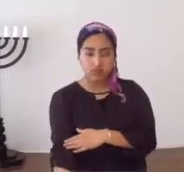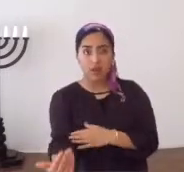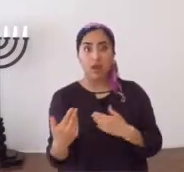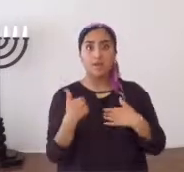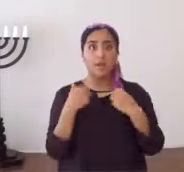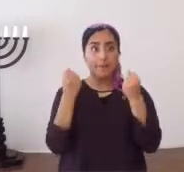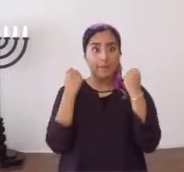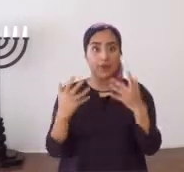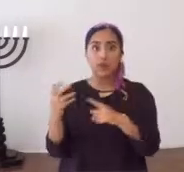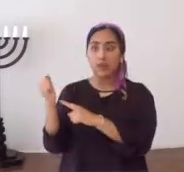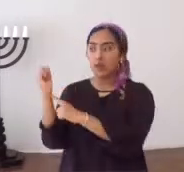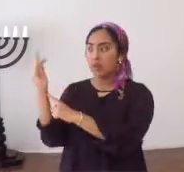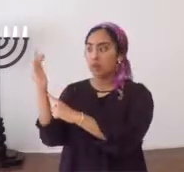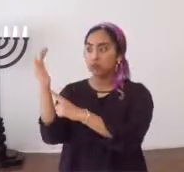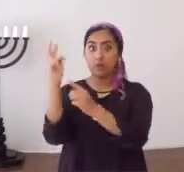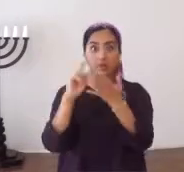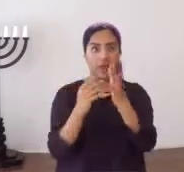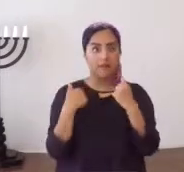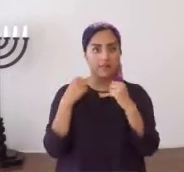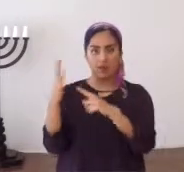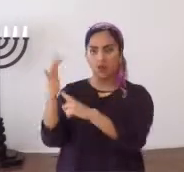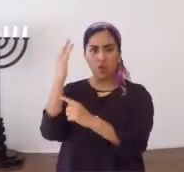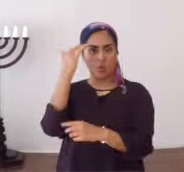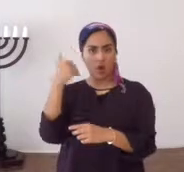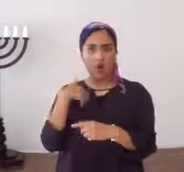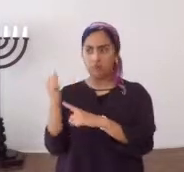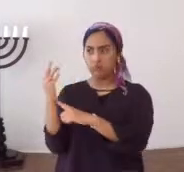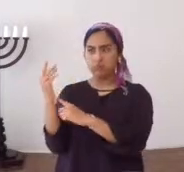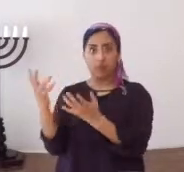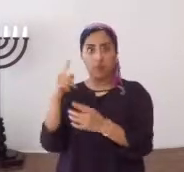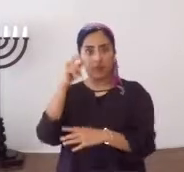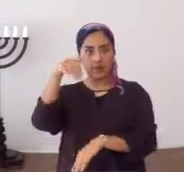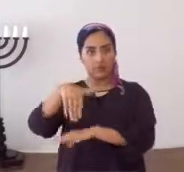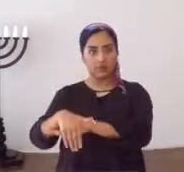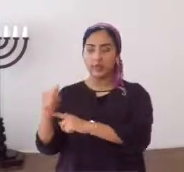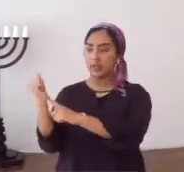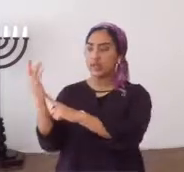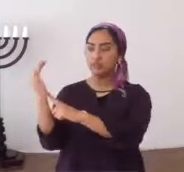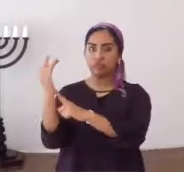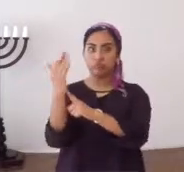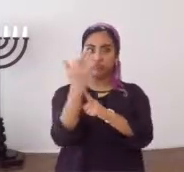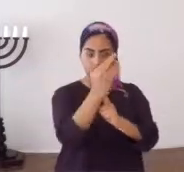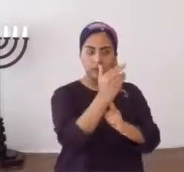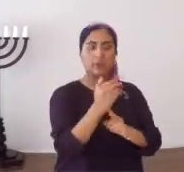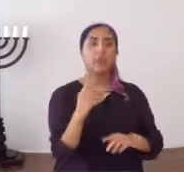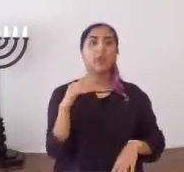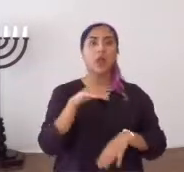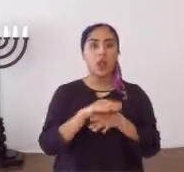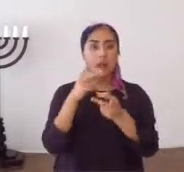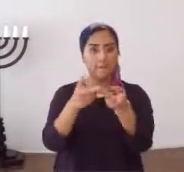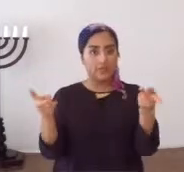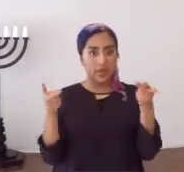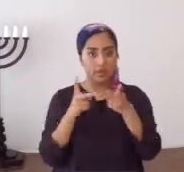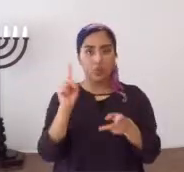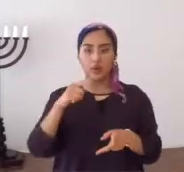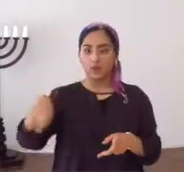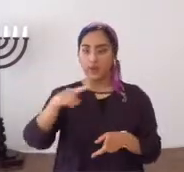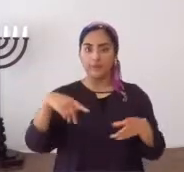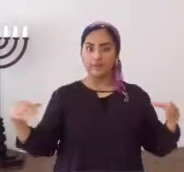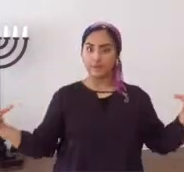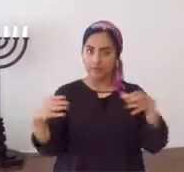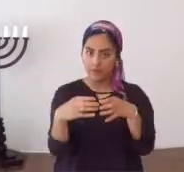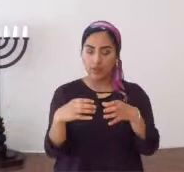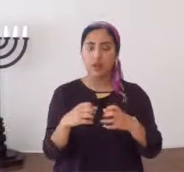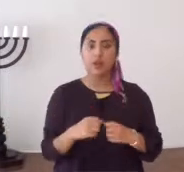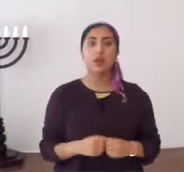medianoche, y había muchas lámparas, antorchas, porque había lámparas, porque era de noche, en el